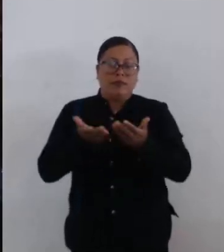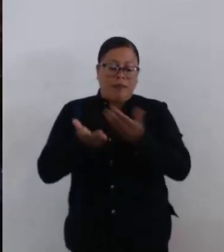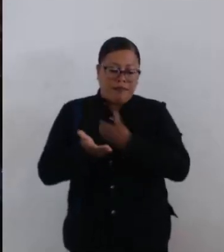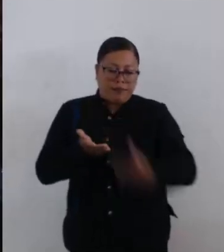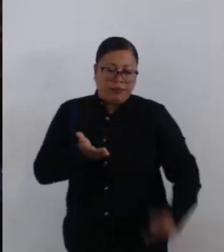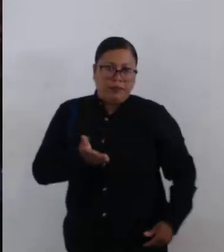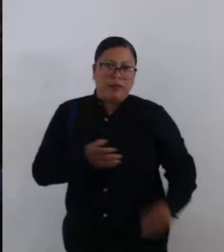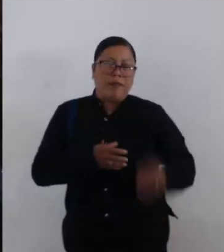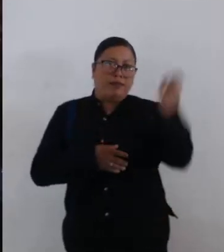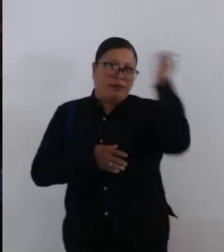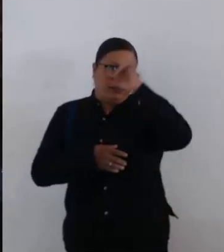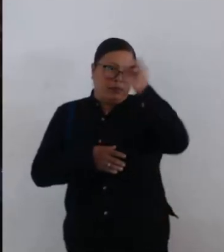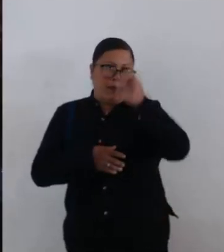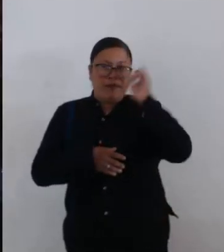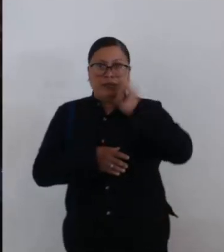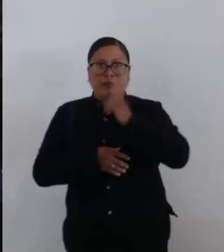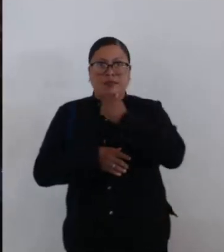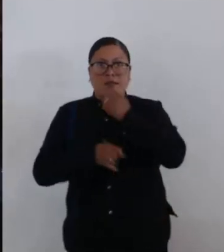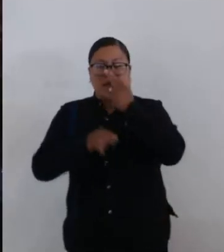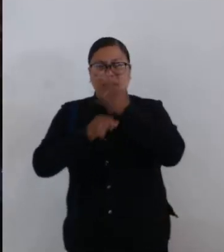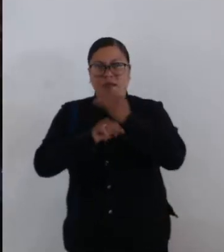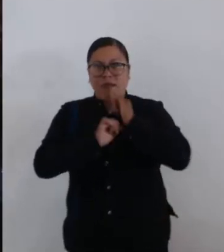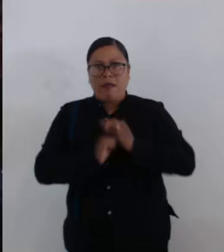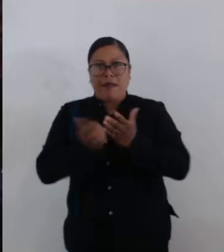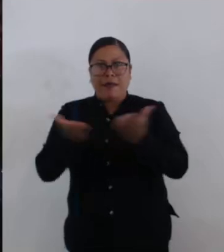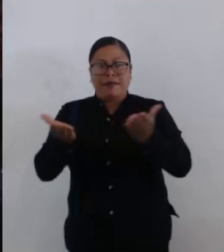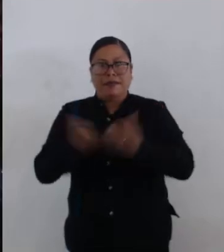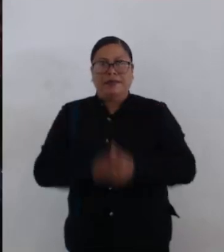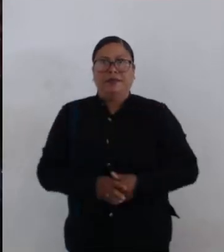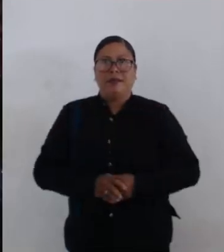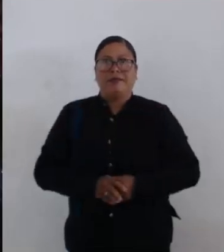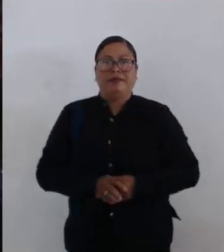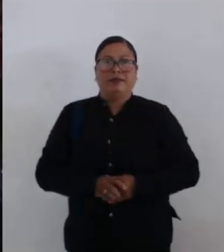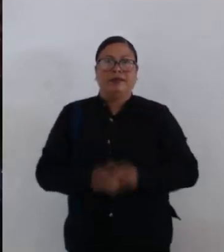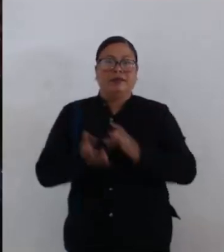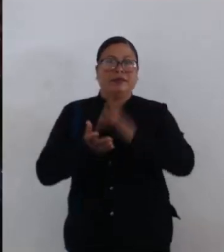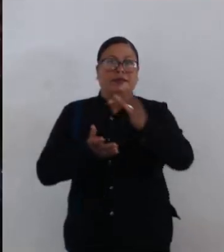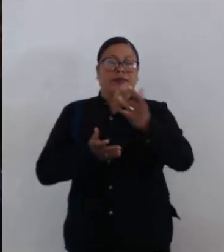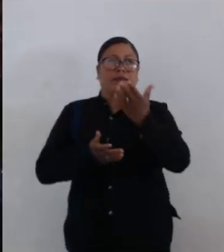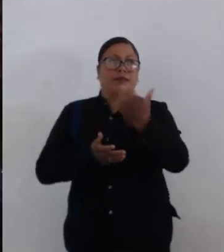Está a su consideración y de los señores y señoras concejales. Muchas gracias.